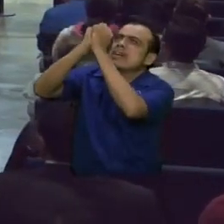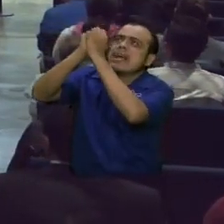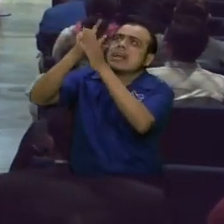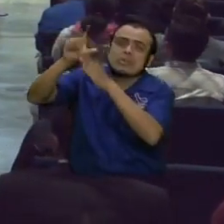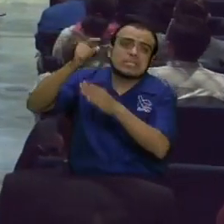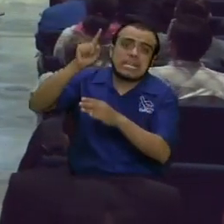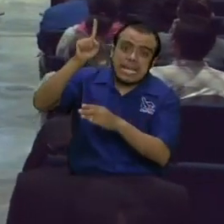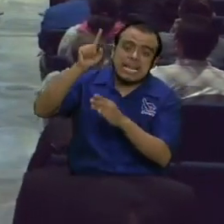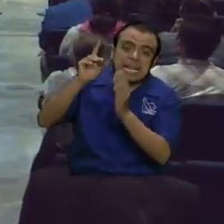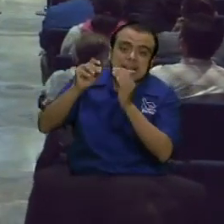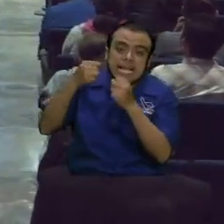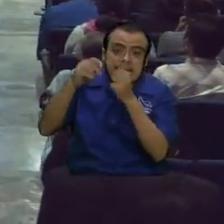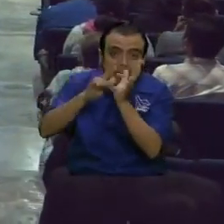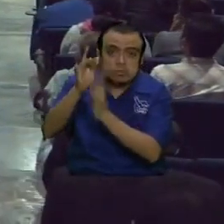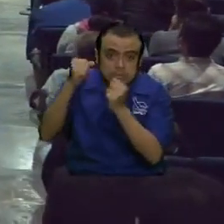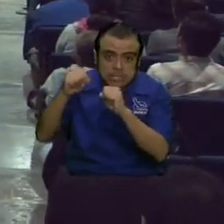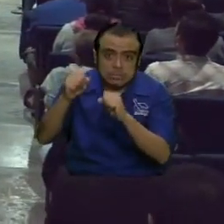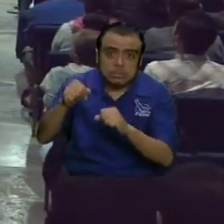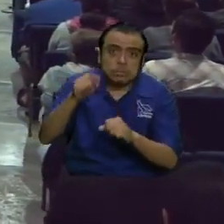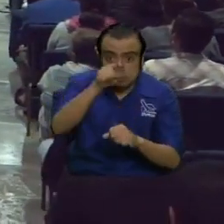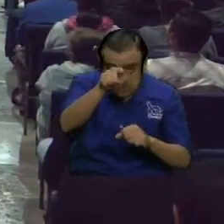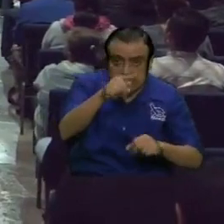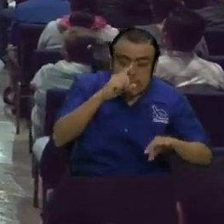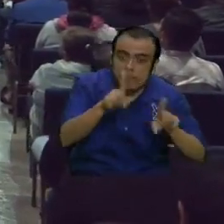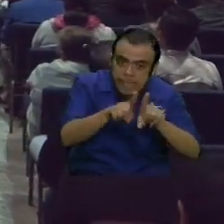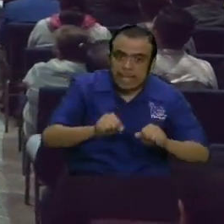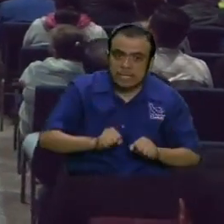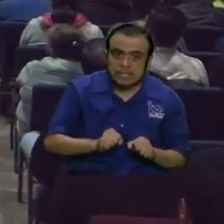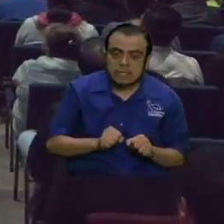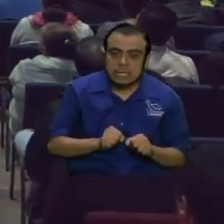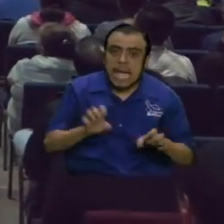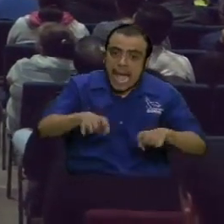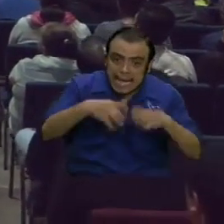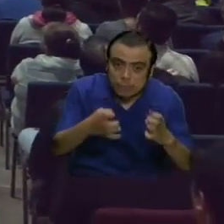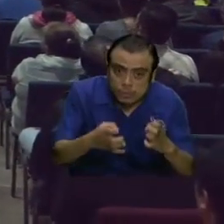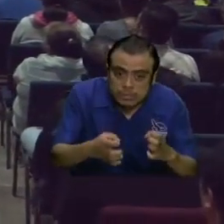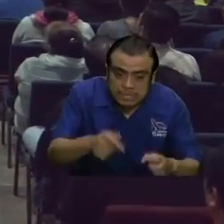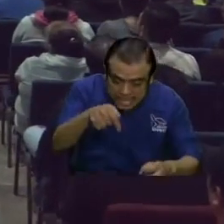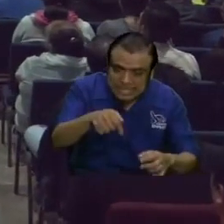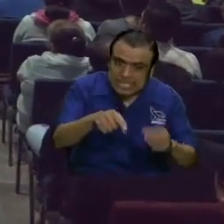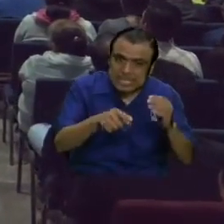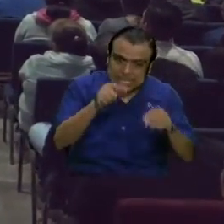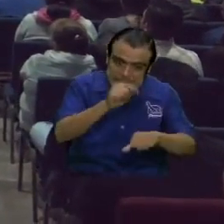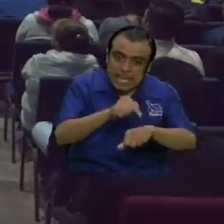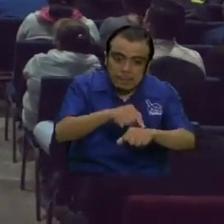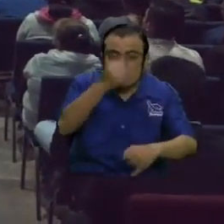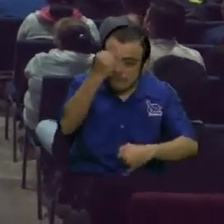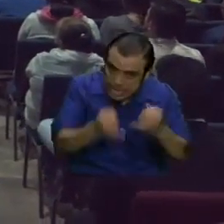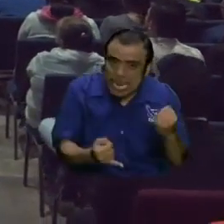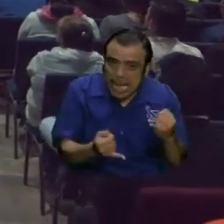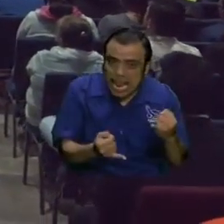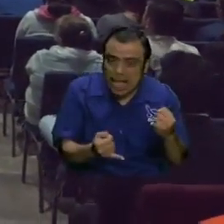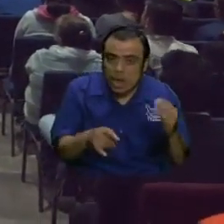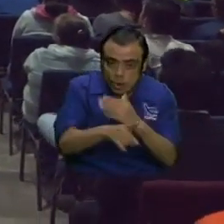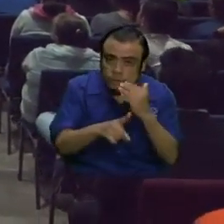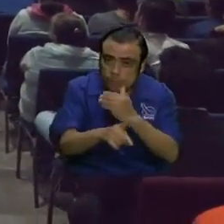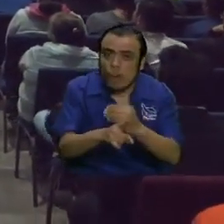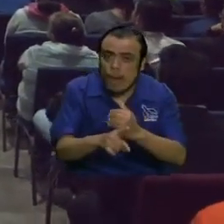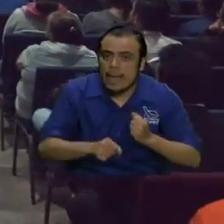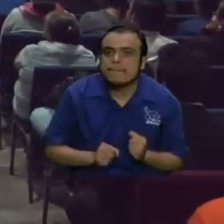ustedes lo hagan. Entonces, en medio de los conflictos del tiempo final que nos ha tocado vivir y que nos seguirán tocando vivir,